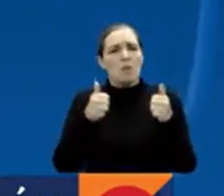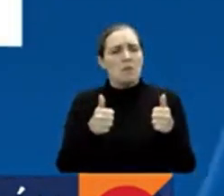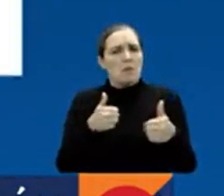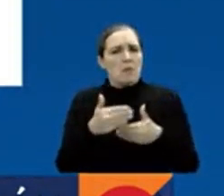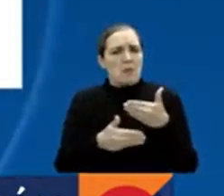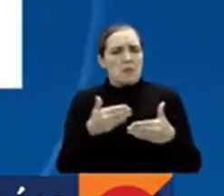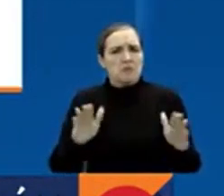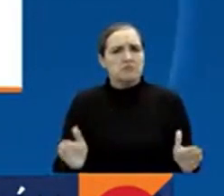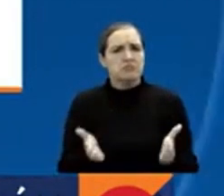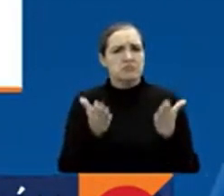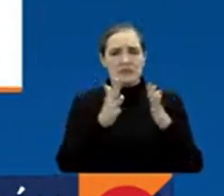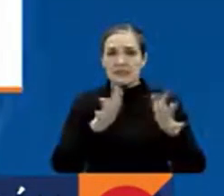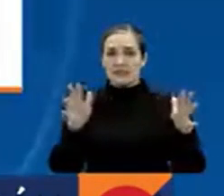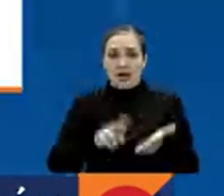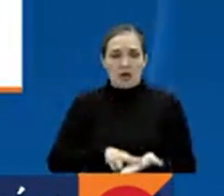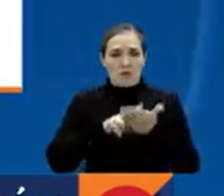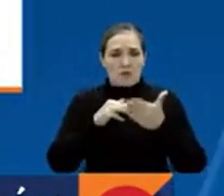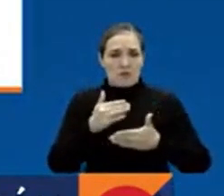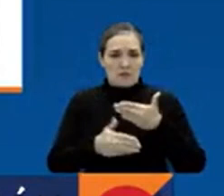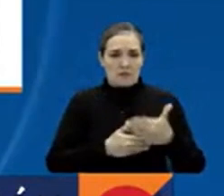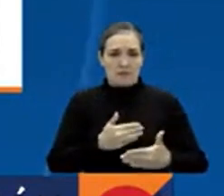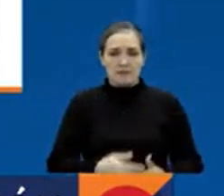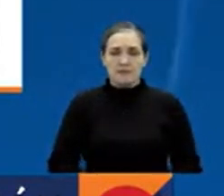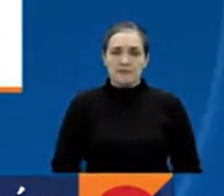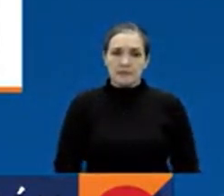que de esa manera empieza su recuperación.